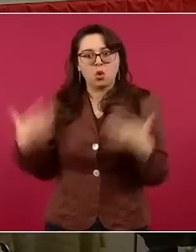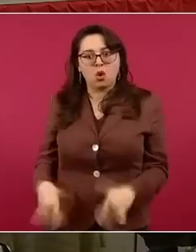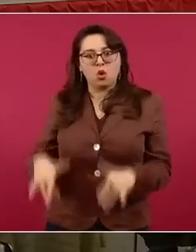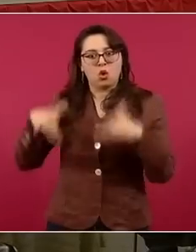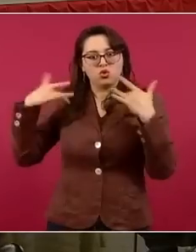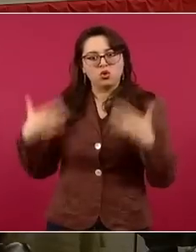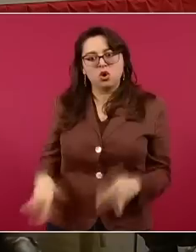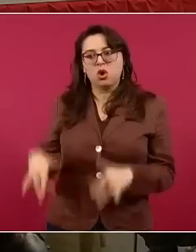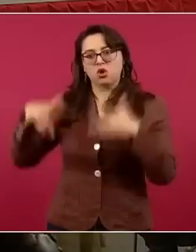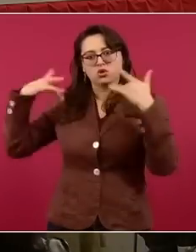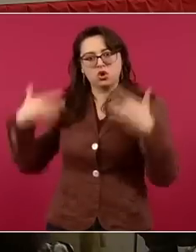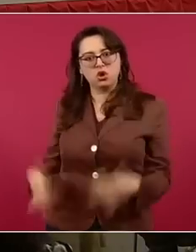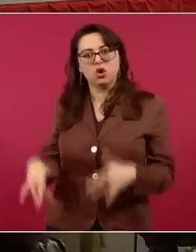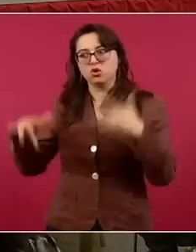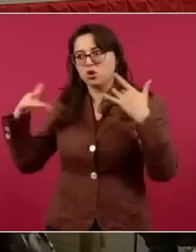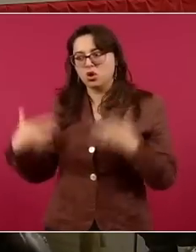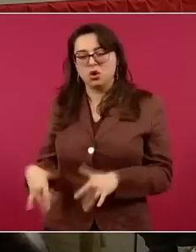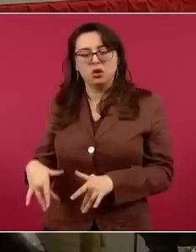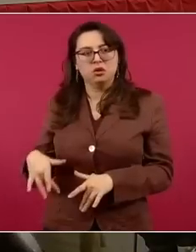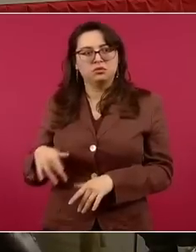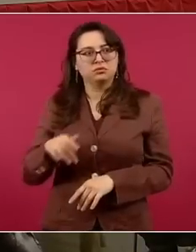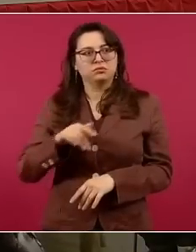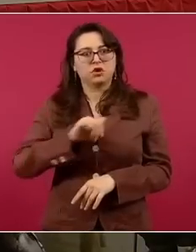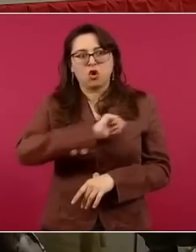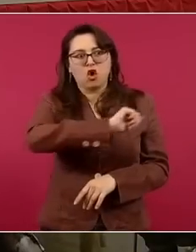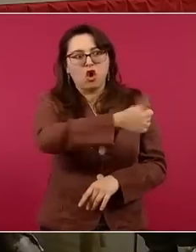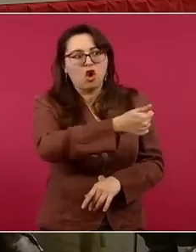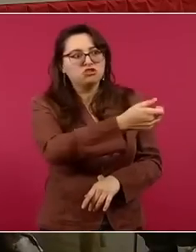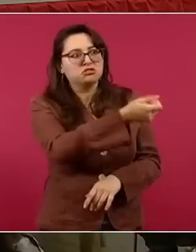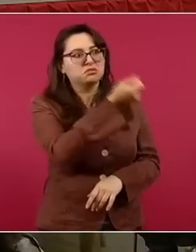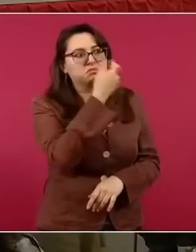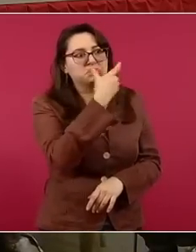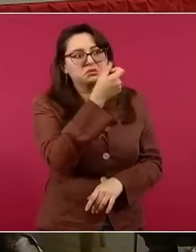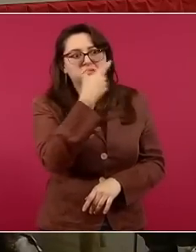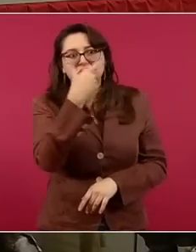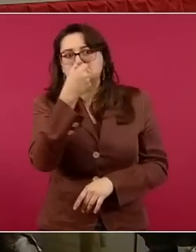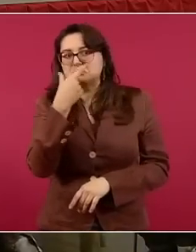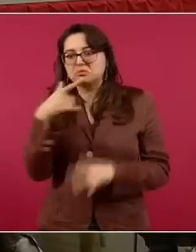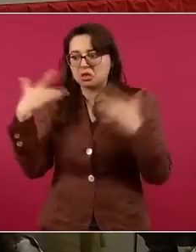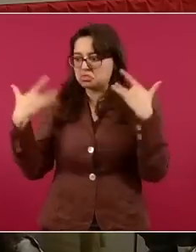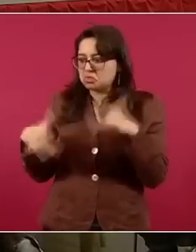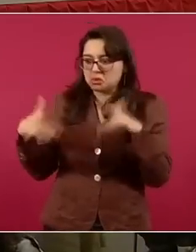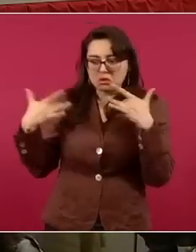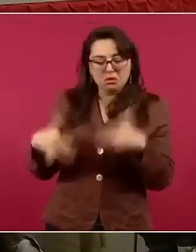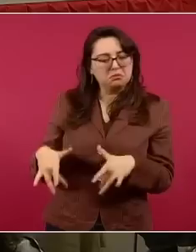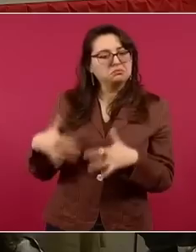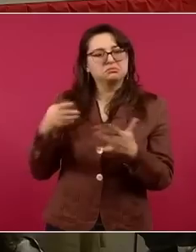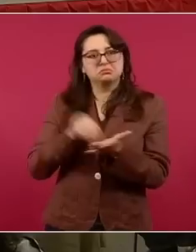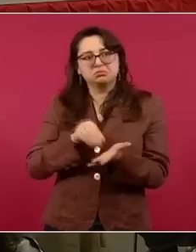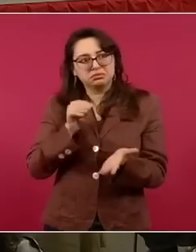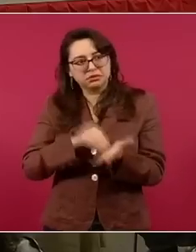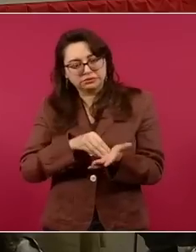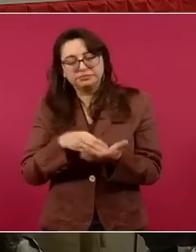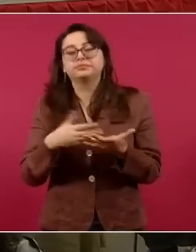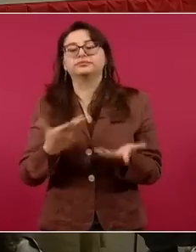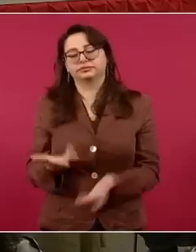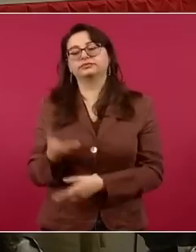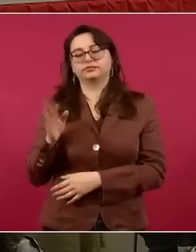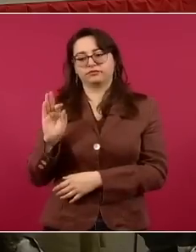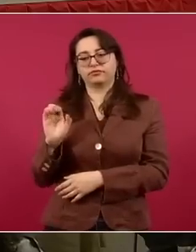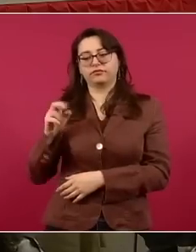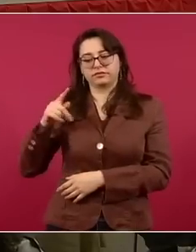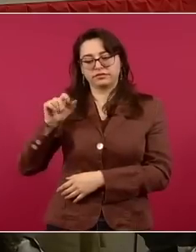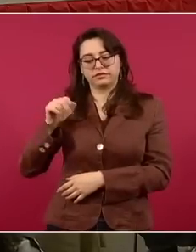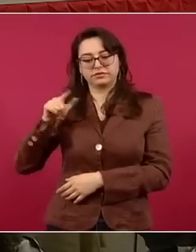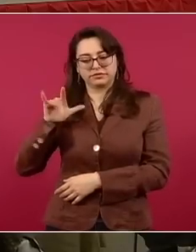sustancias. Entonces, para eso se diseñó el fentanilo, para su uso médico. A su vez, el fentanilo es una sustancia